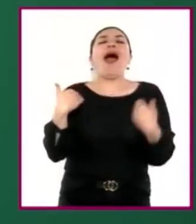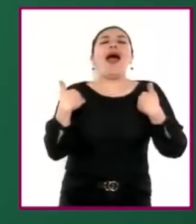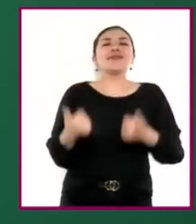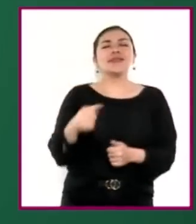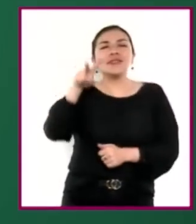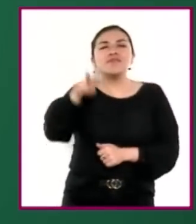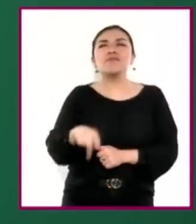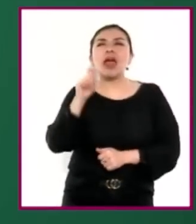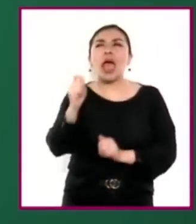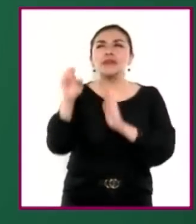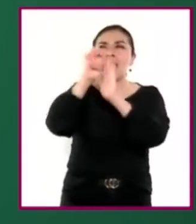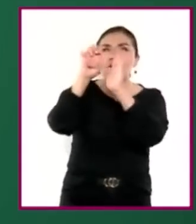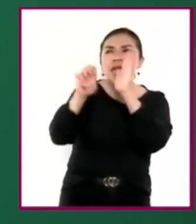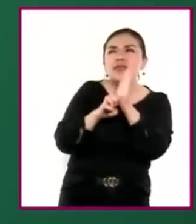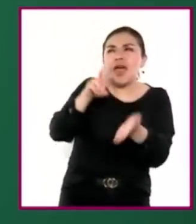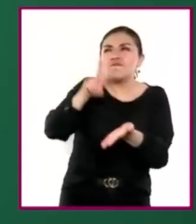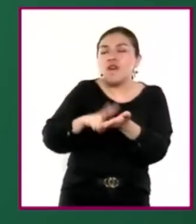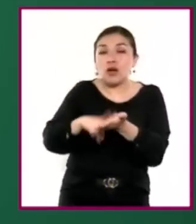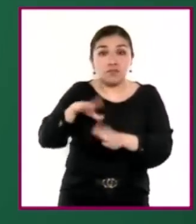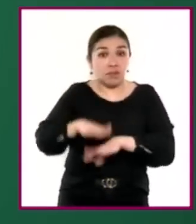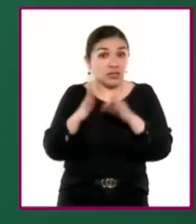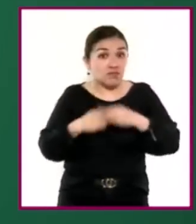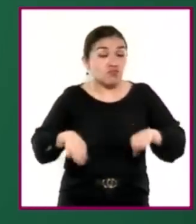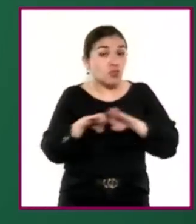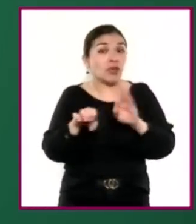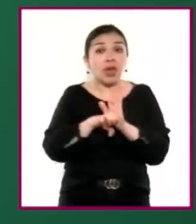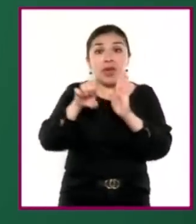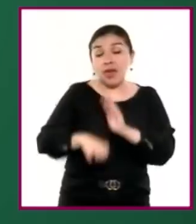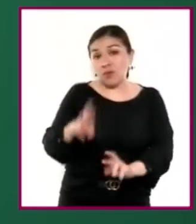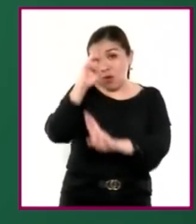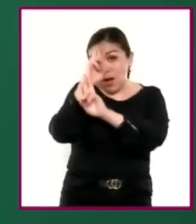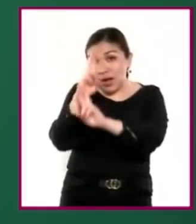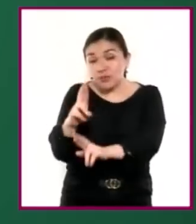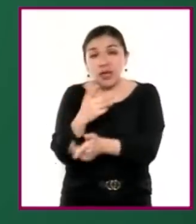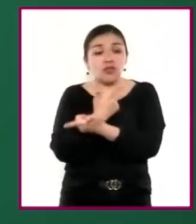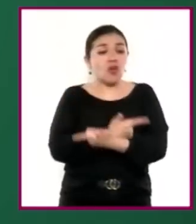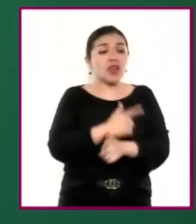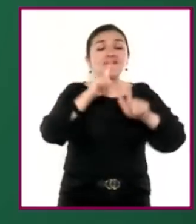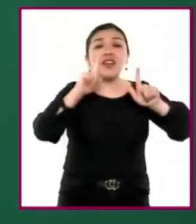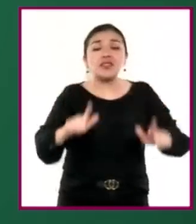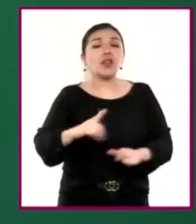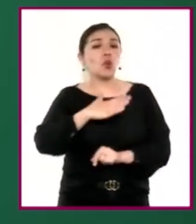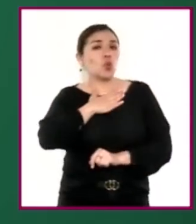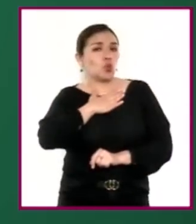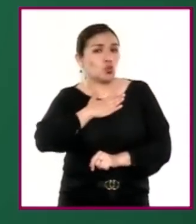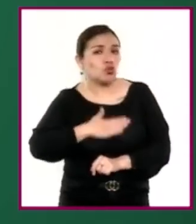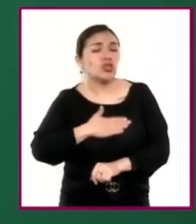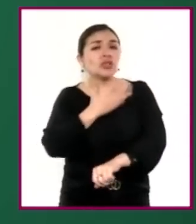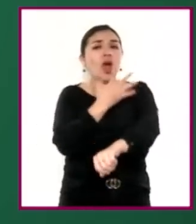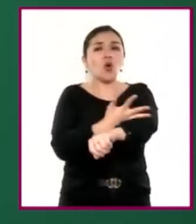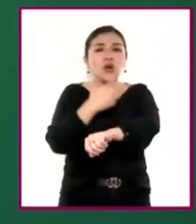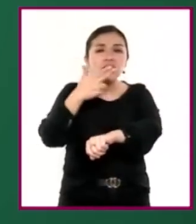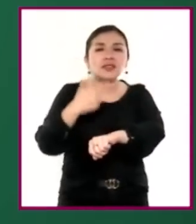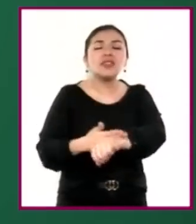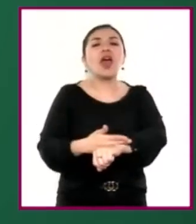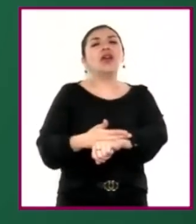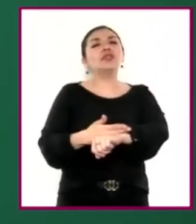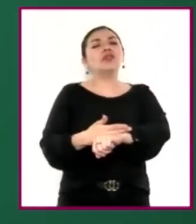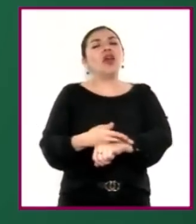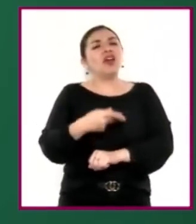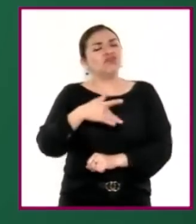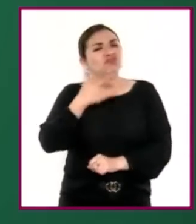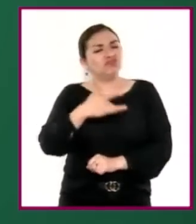apropiando de principios éticos y valores fundamentales como el respeto, la libertad, la justicia, la